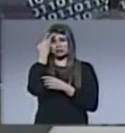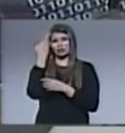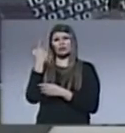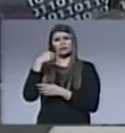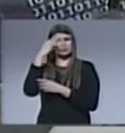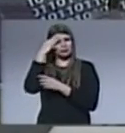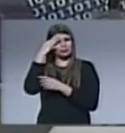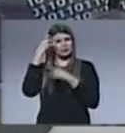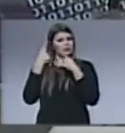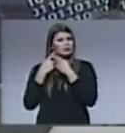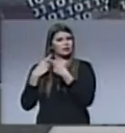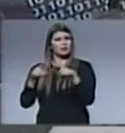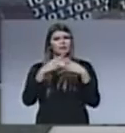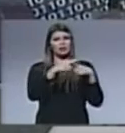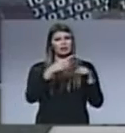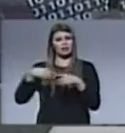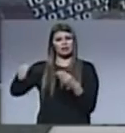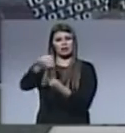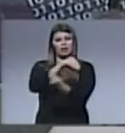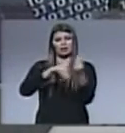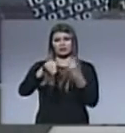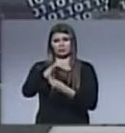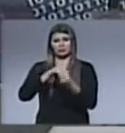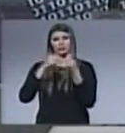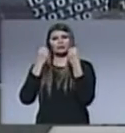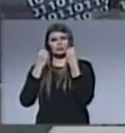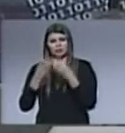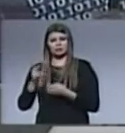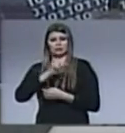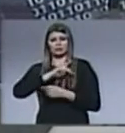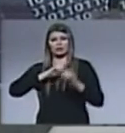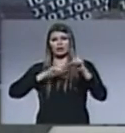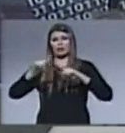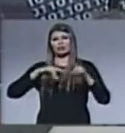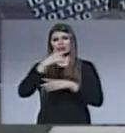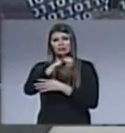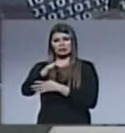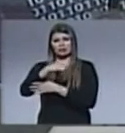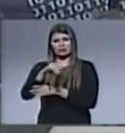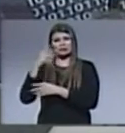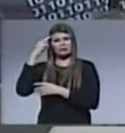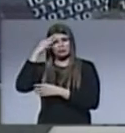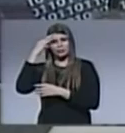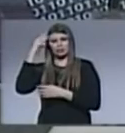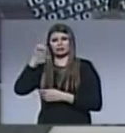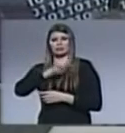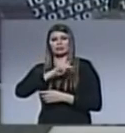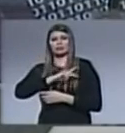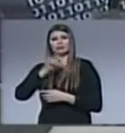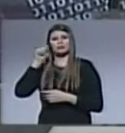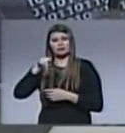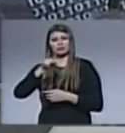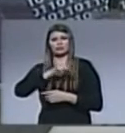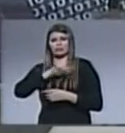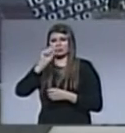totalmente diferente a la mentalidad de la sociedad. El líder que manipula emocionalmente a las personas está